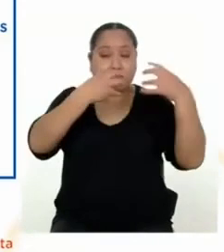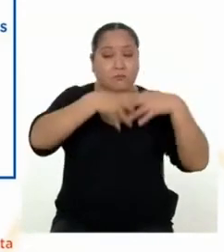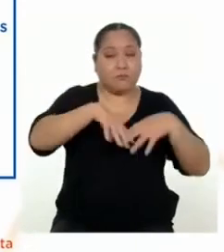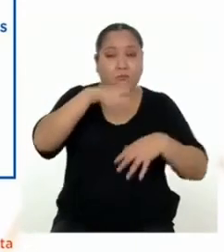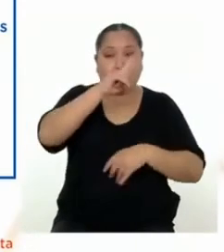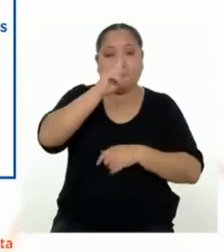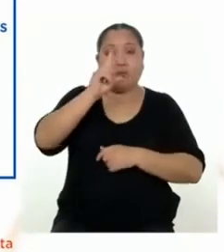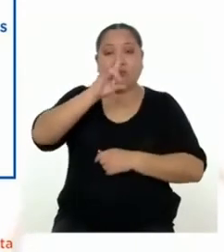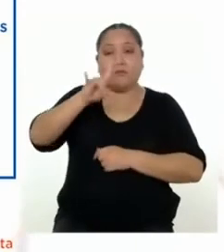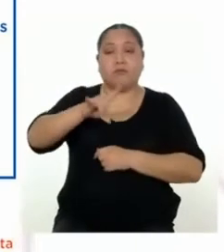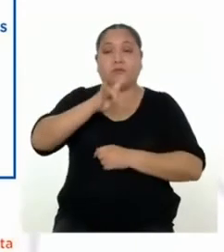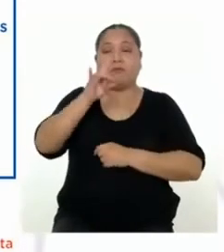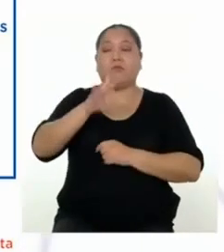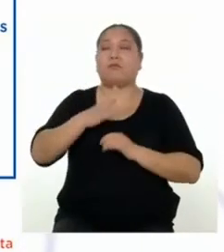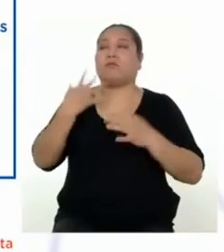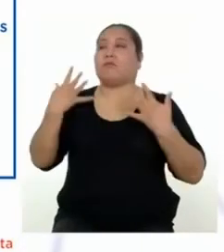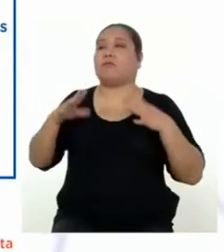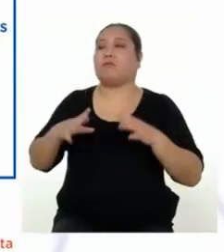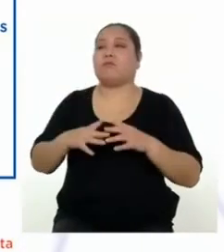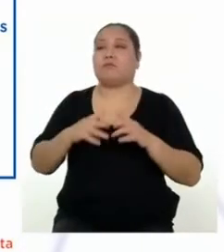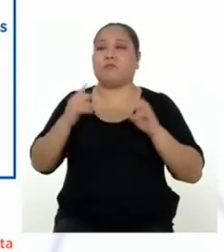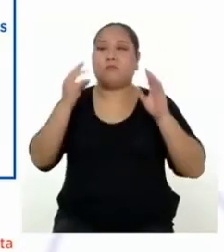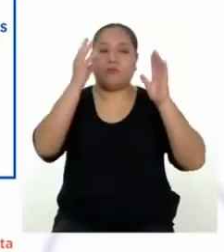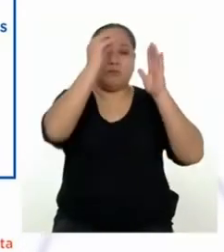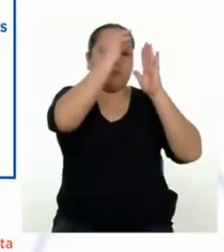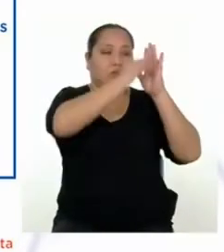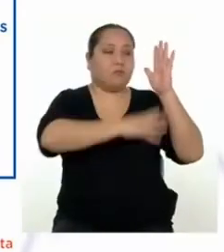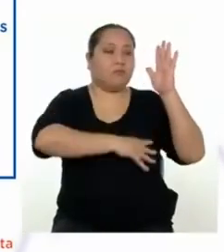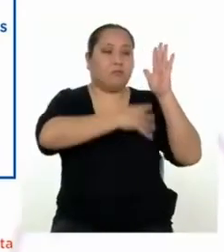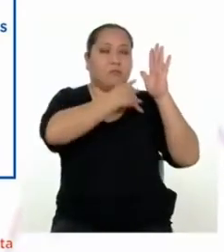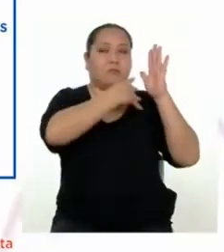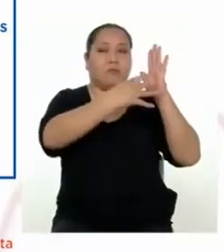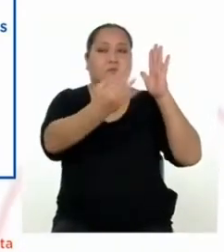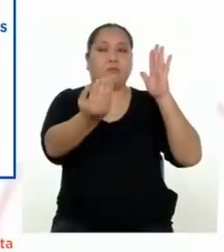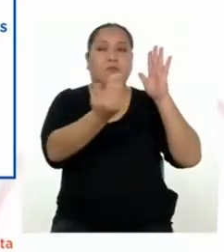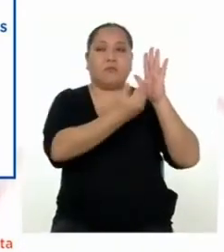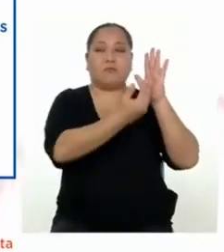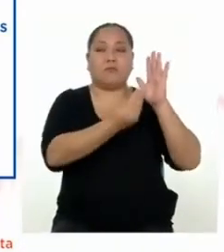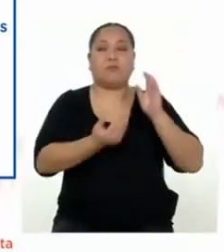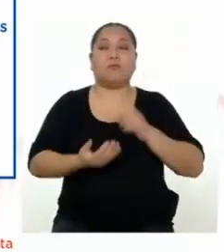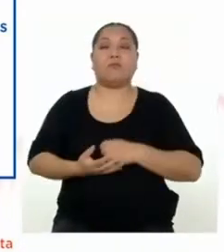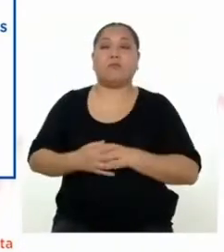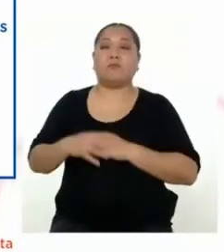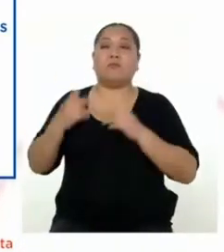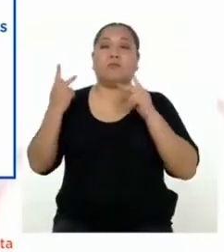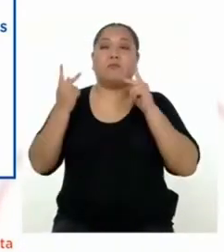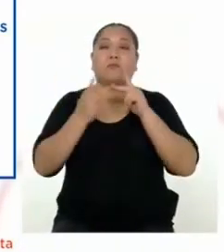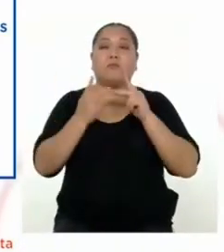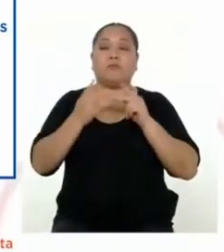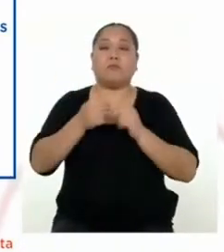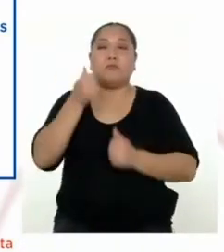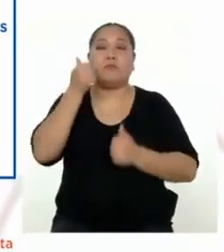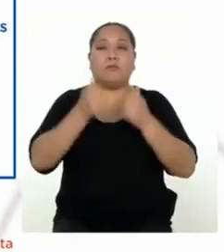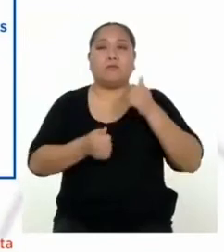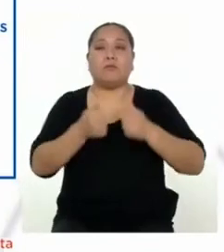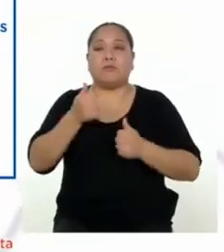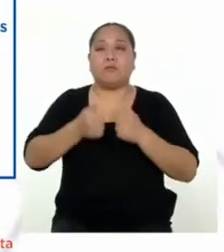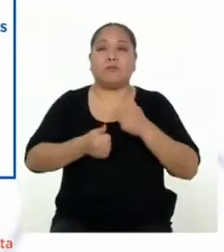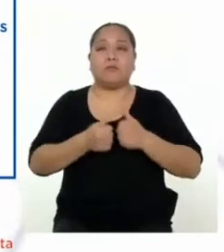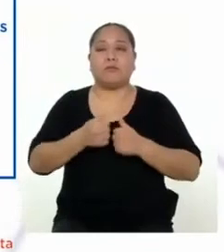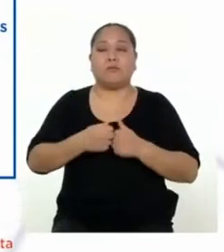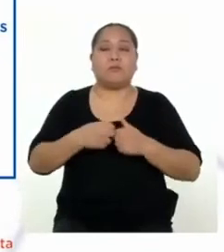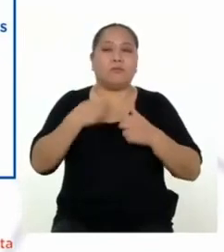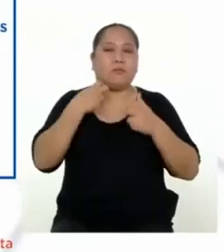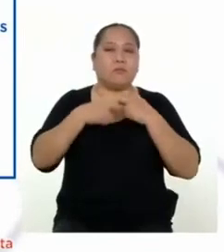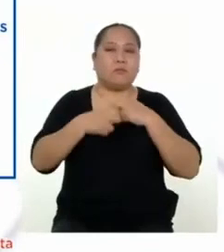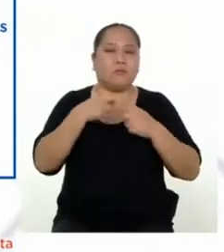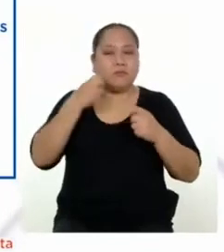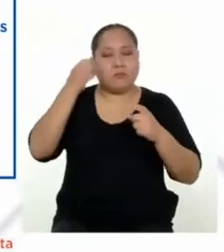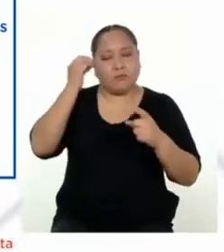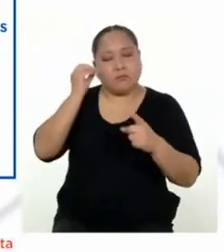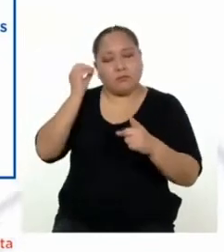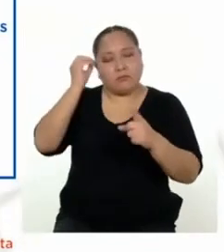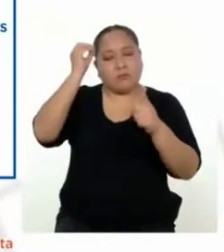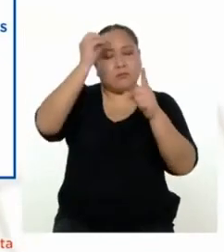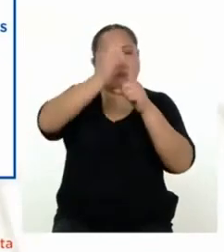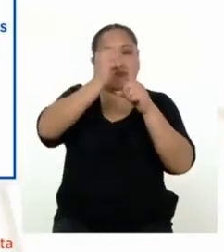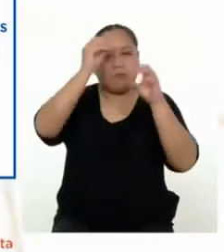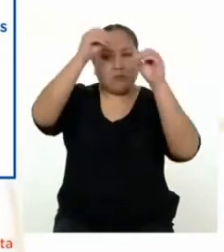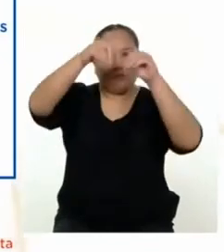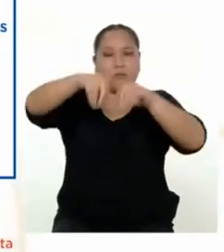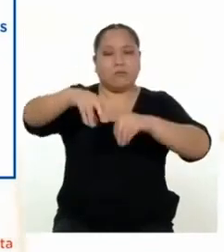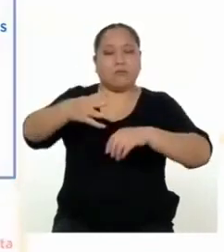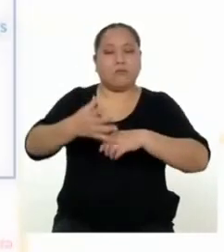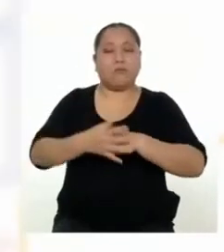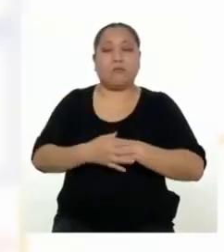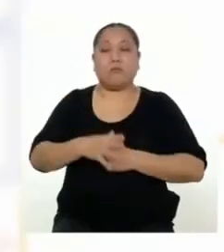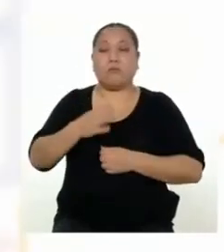que no se utilicen. Así quedaría mi cuadro. Perfecto. ¿Cuál es la situación problemática que define tu propuesta de mejora?